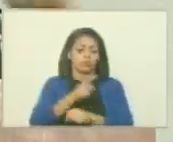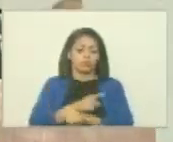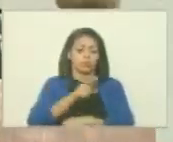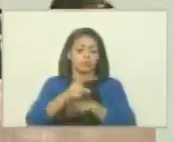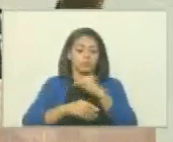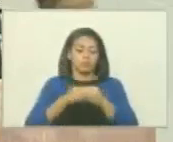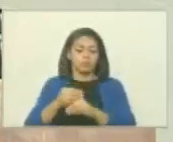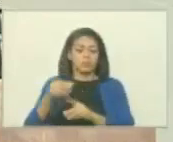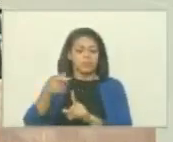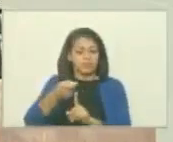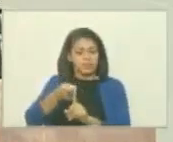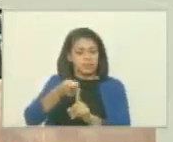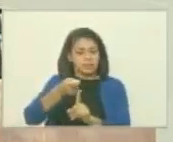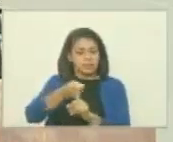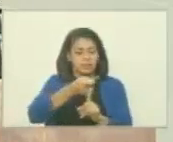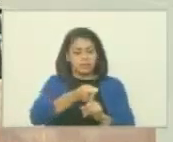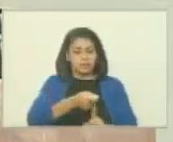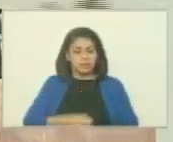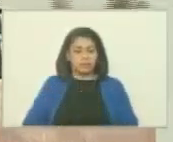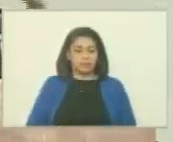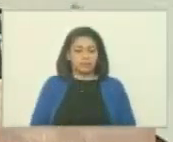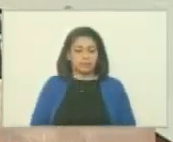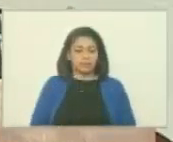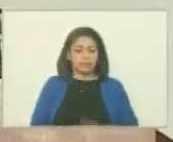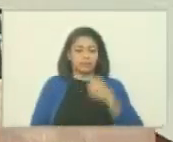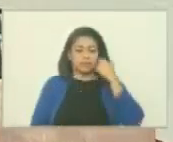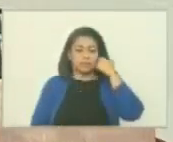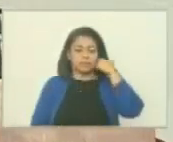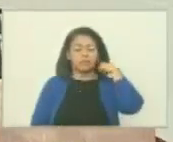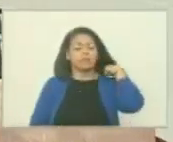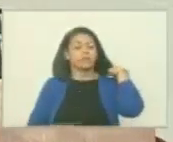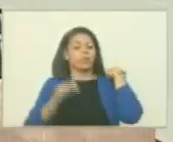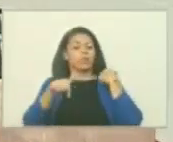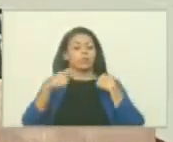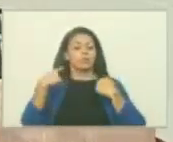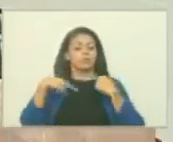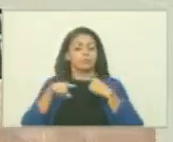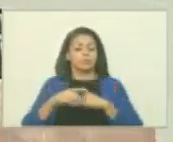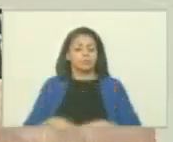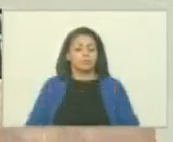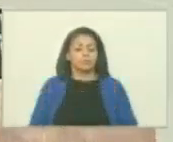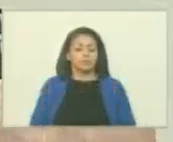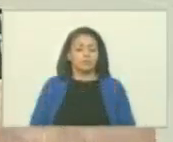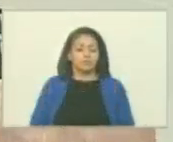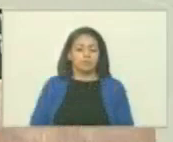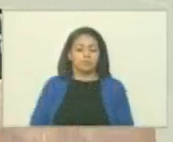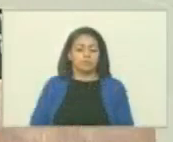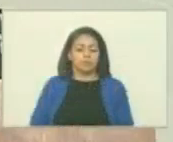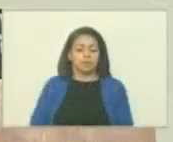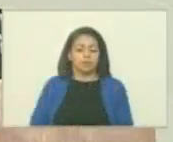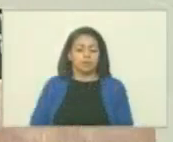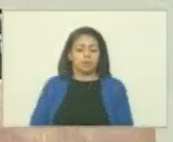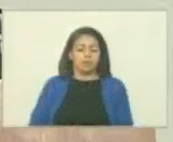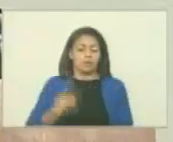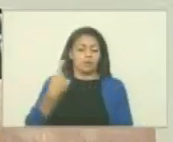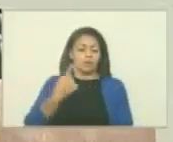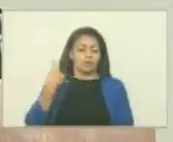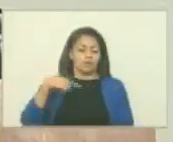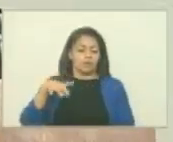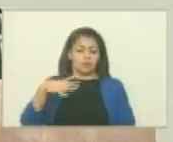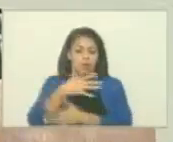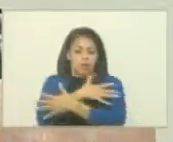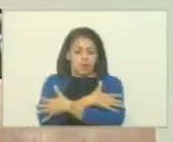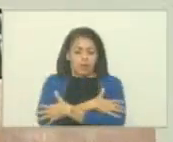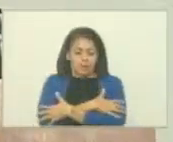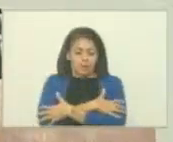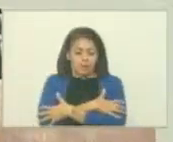intrigando contra el pueblo eso continuó lo tenemos hoy y no solamente hubo aquel abrazo y